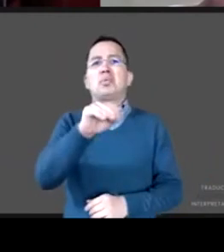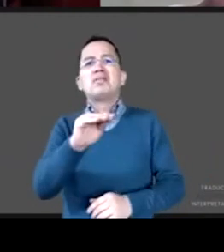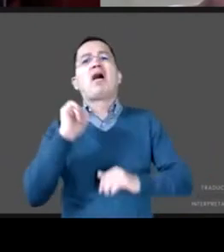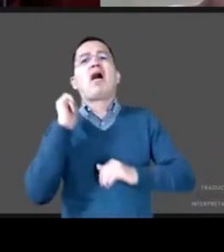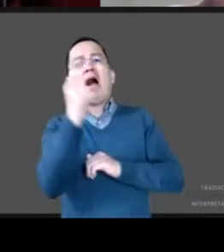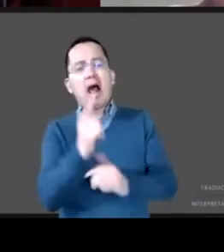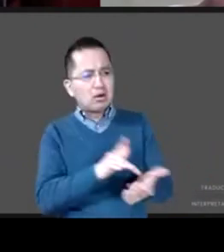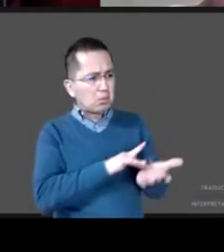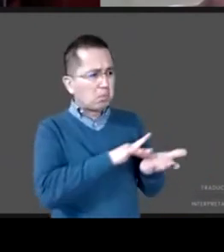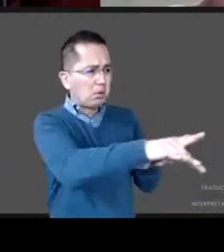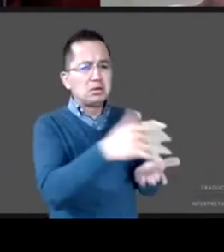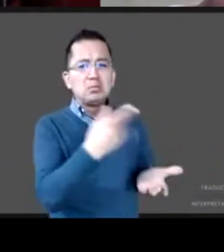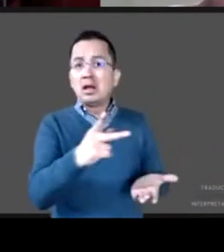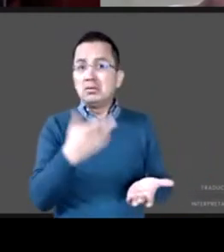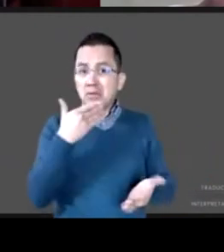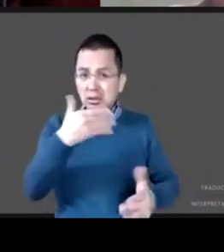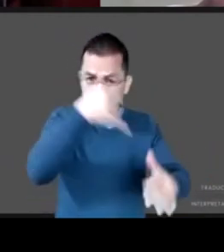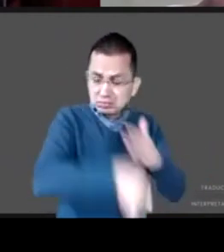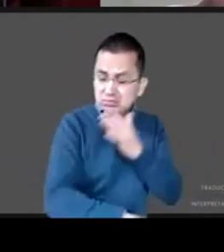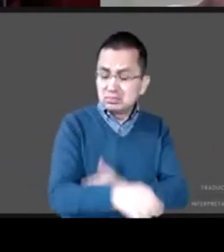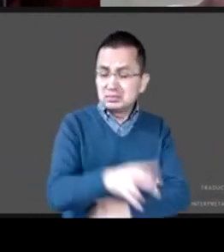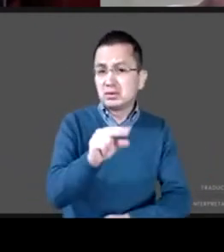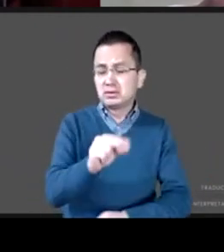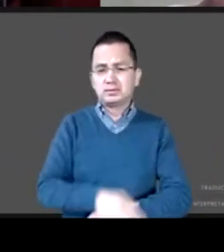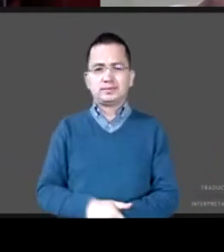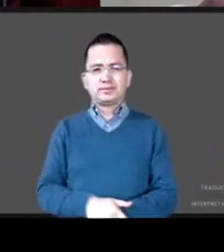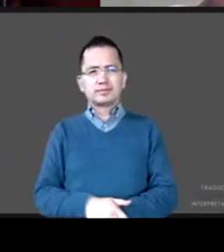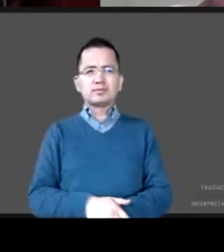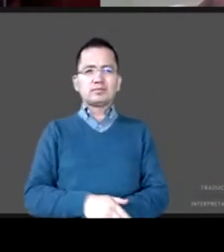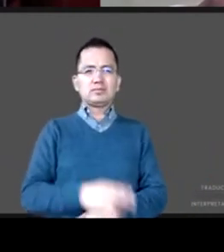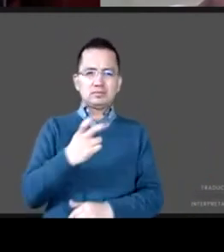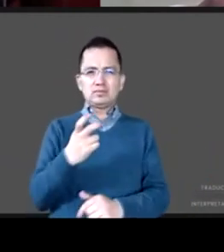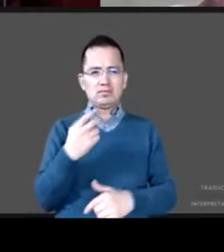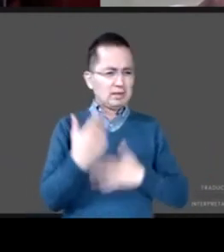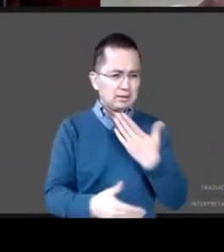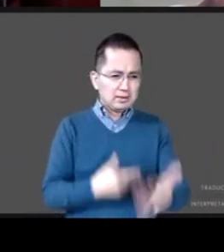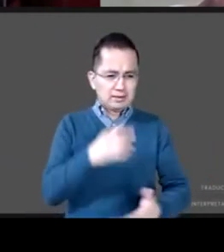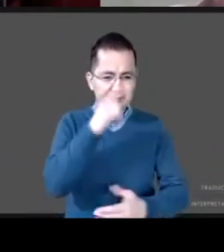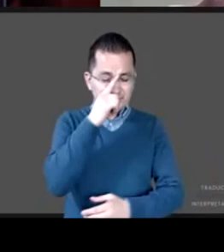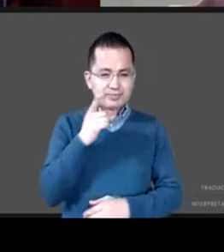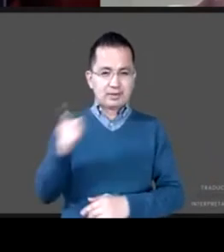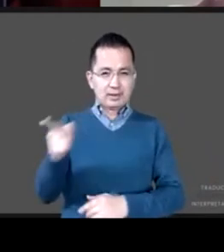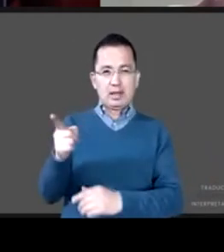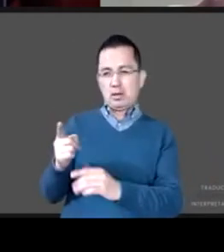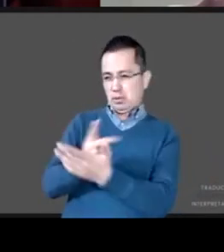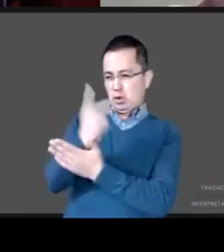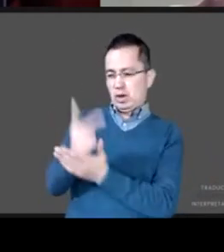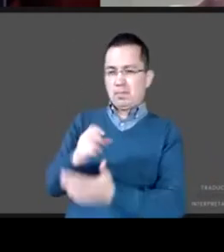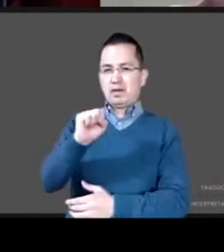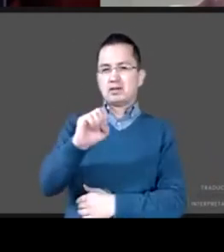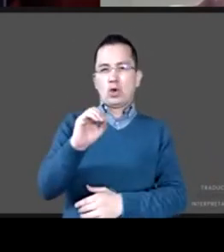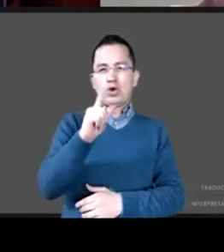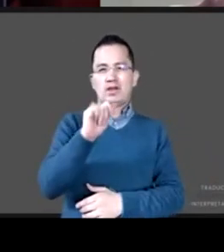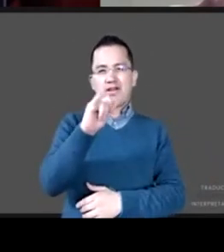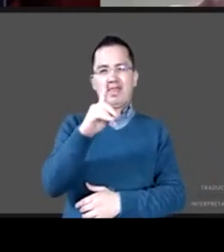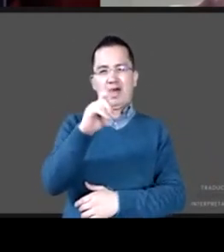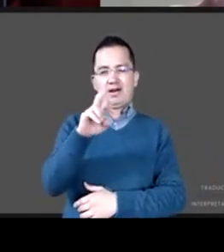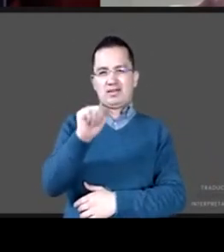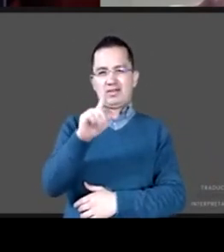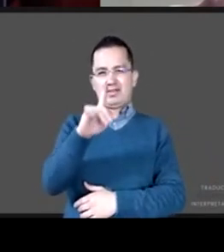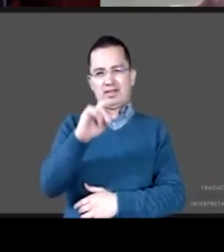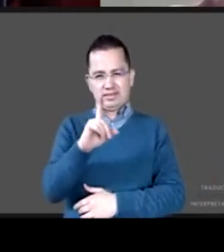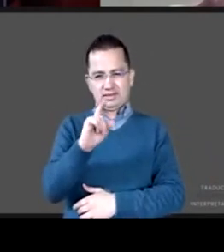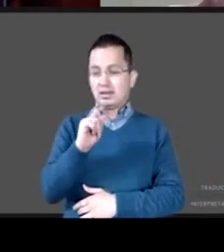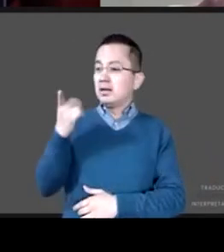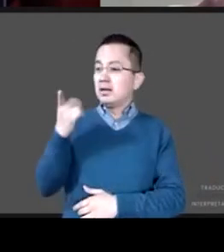dentro de este proceso fue ya muy tarde y probablemente niños en solidaridad es la primera expresión que retoma lo de proclamar en reconocer